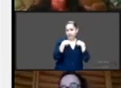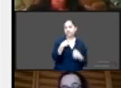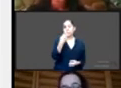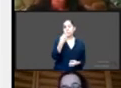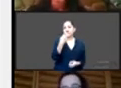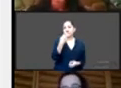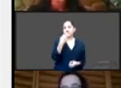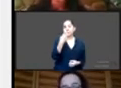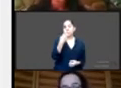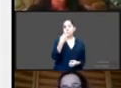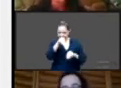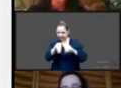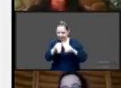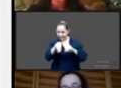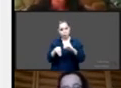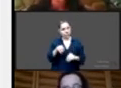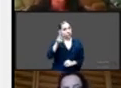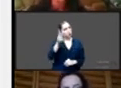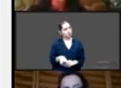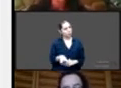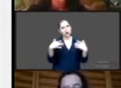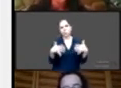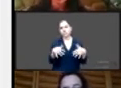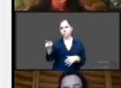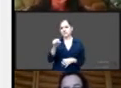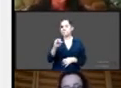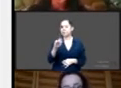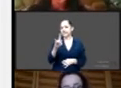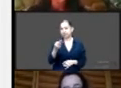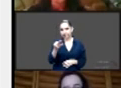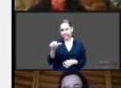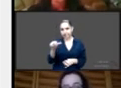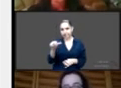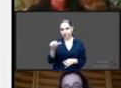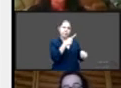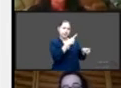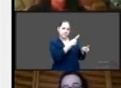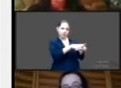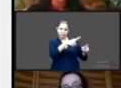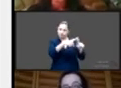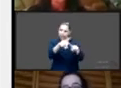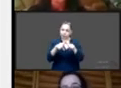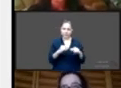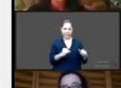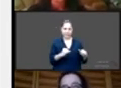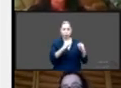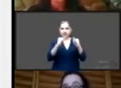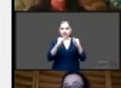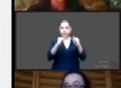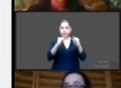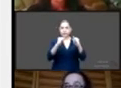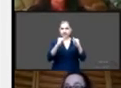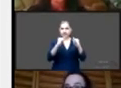fuerte del CIPINA y de otras también instituciones y mujeres ahí para lograr esta armonización legislativa y